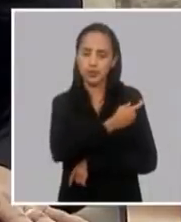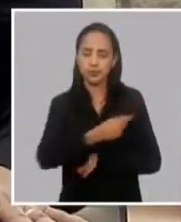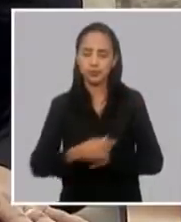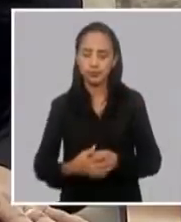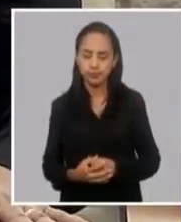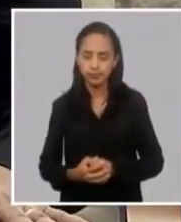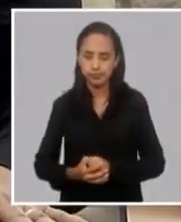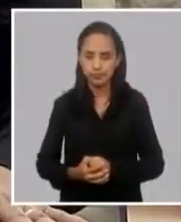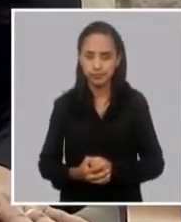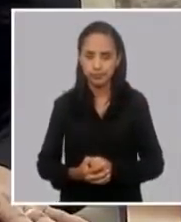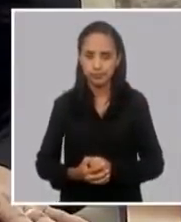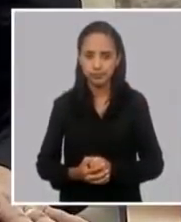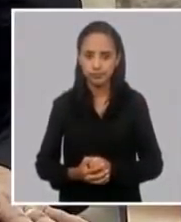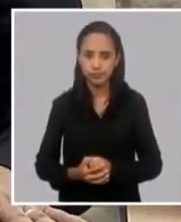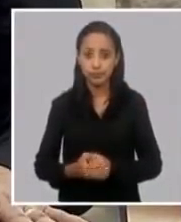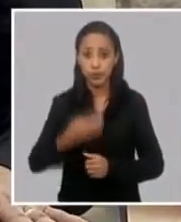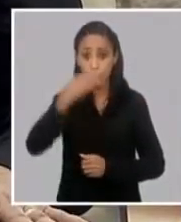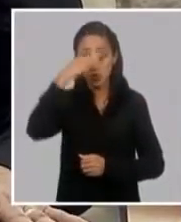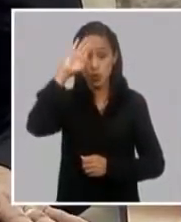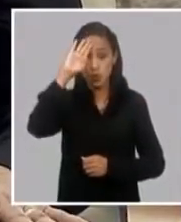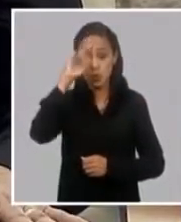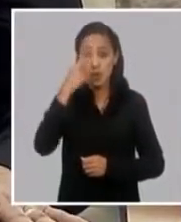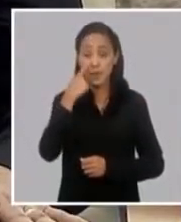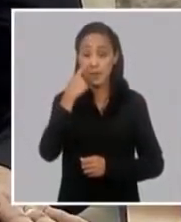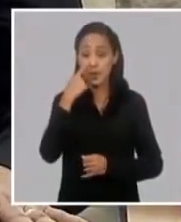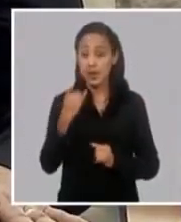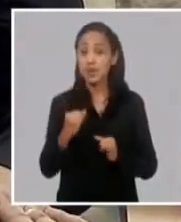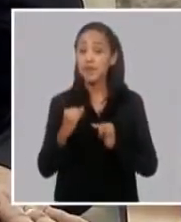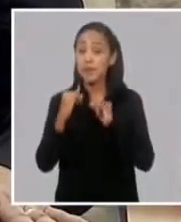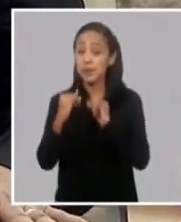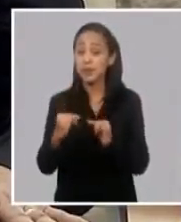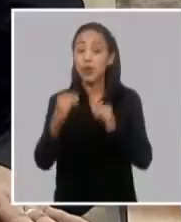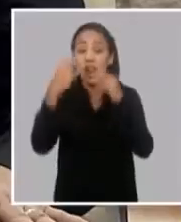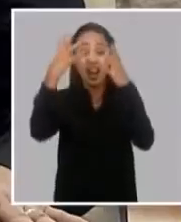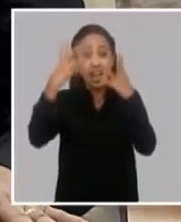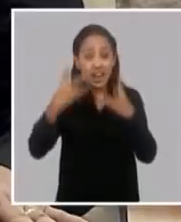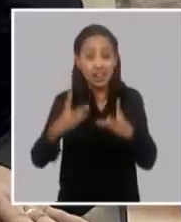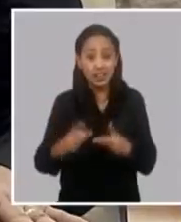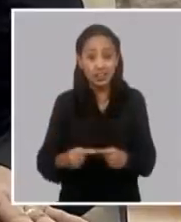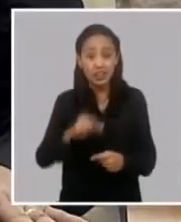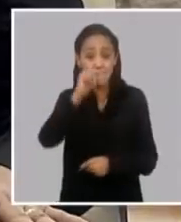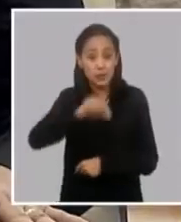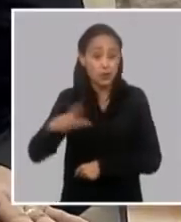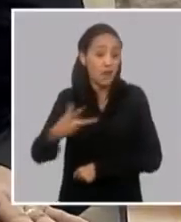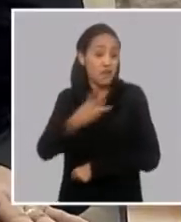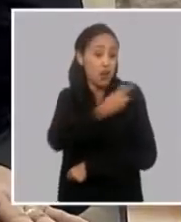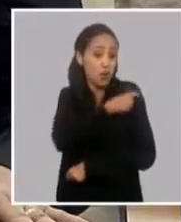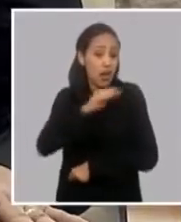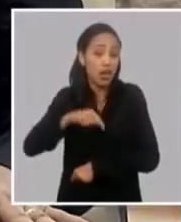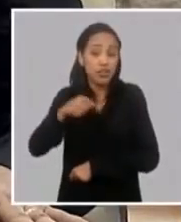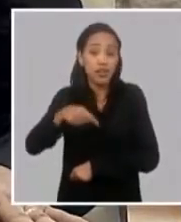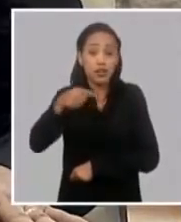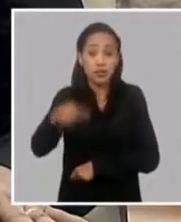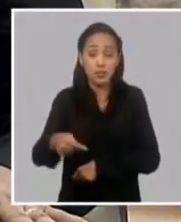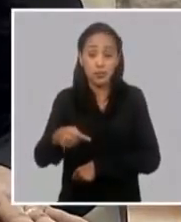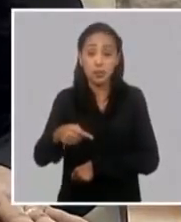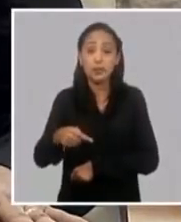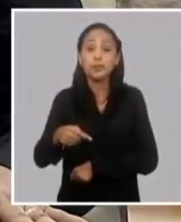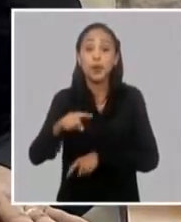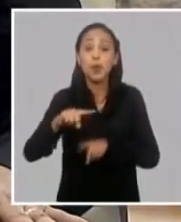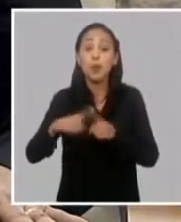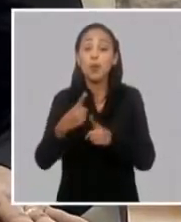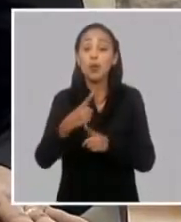presenta la tasa más alta de personas vacunadas diariamente por cada 100